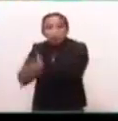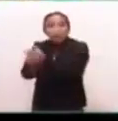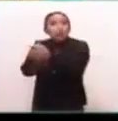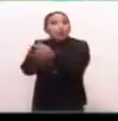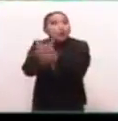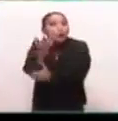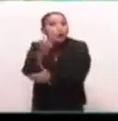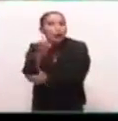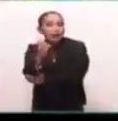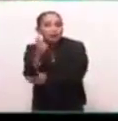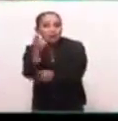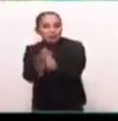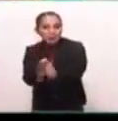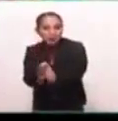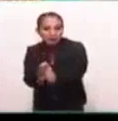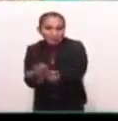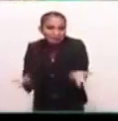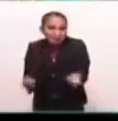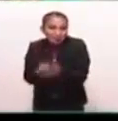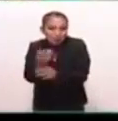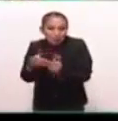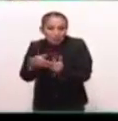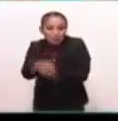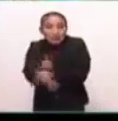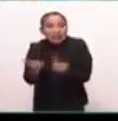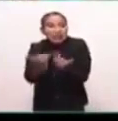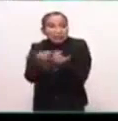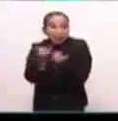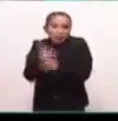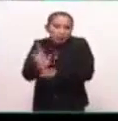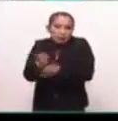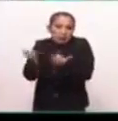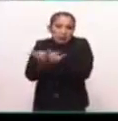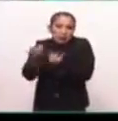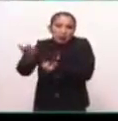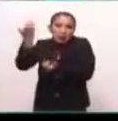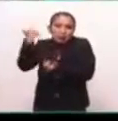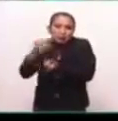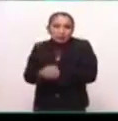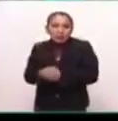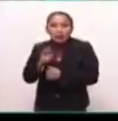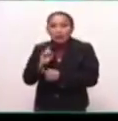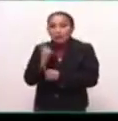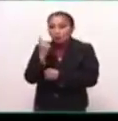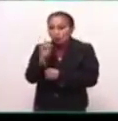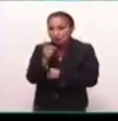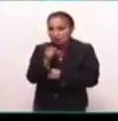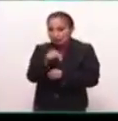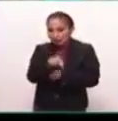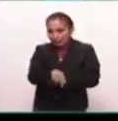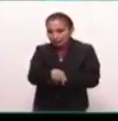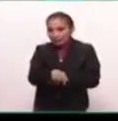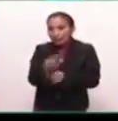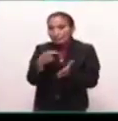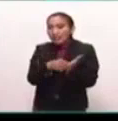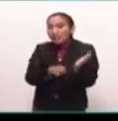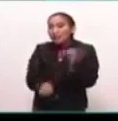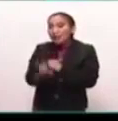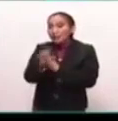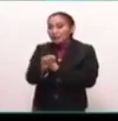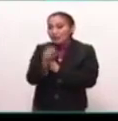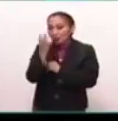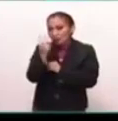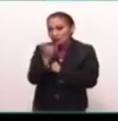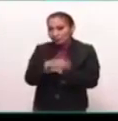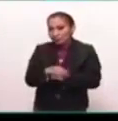primero de enero con un nuevo ciclo, bueno, así sería un poco, bueno, más bien hubiera sido el 31 de diciembre de 1999,